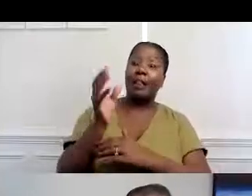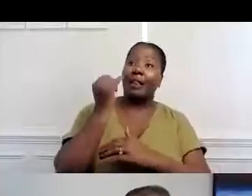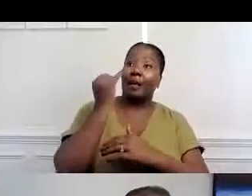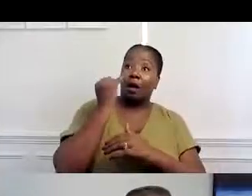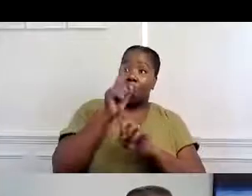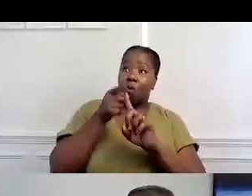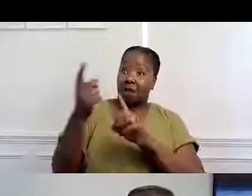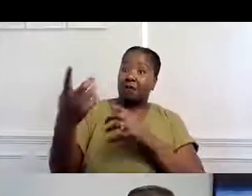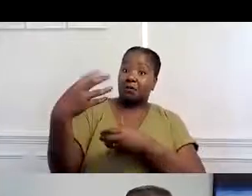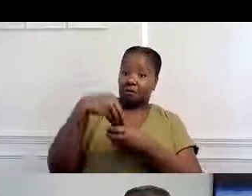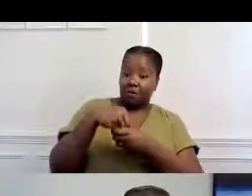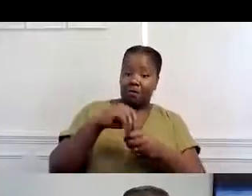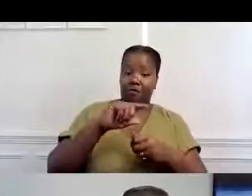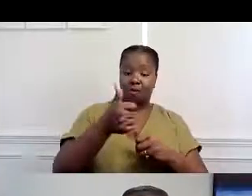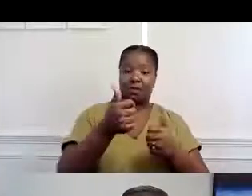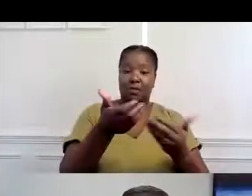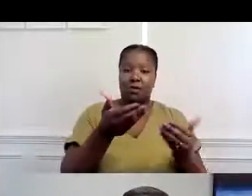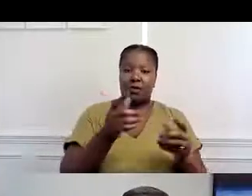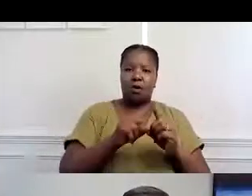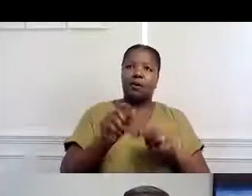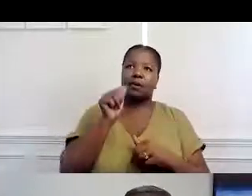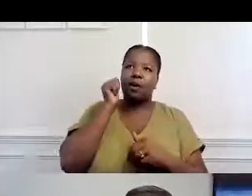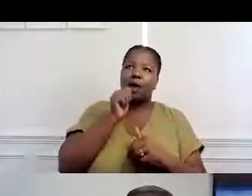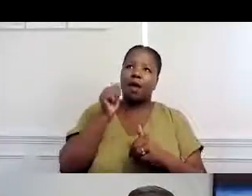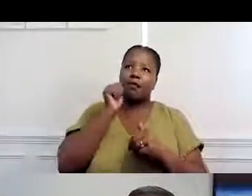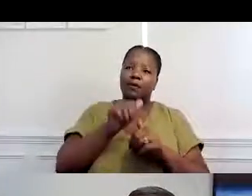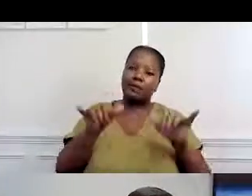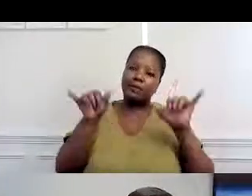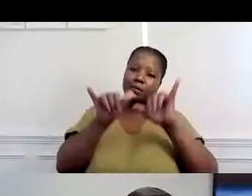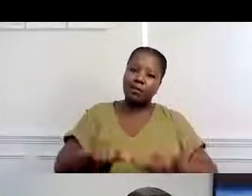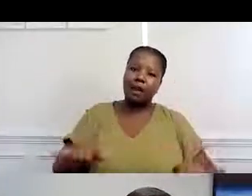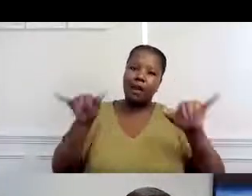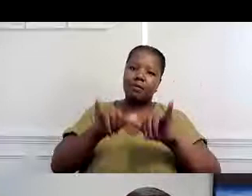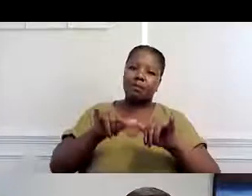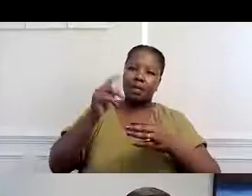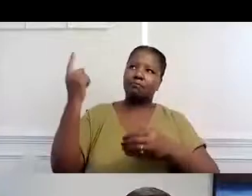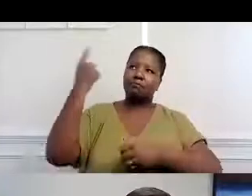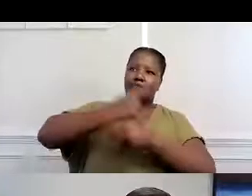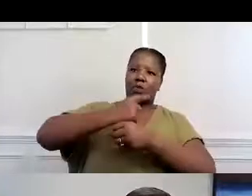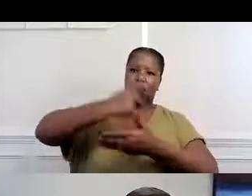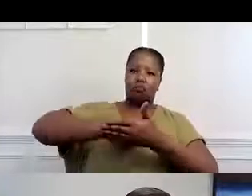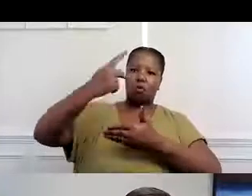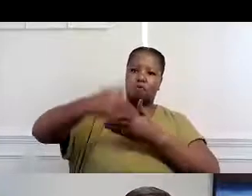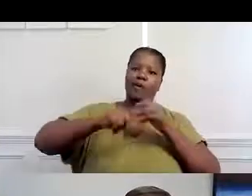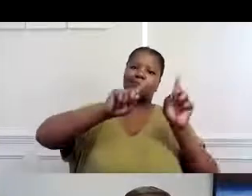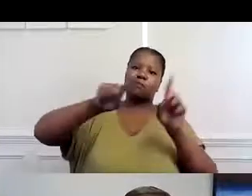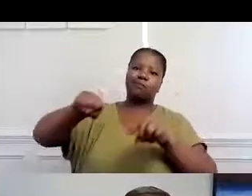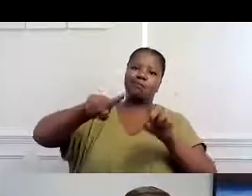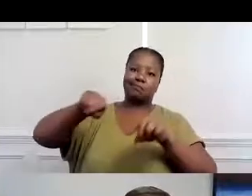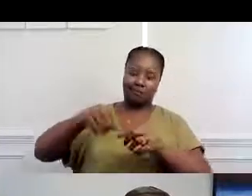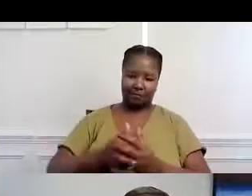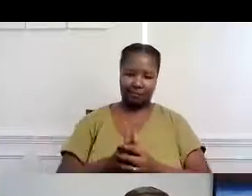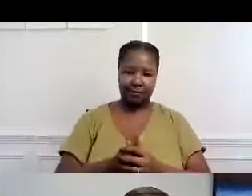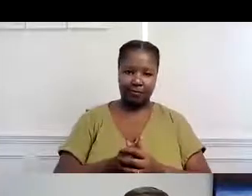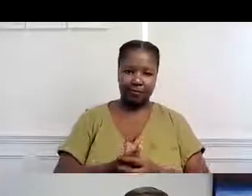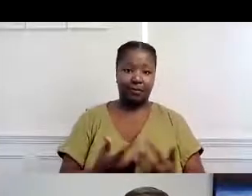en cuanto él pueda recibir esos servicios alternativos y no un programa tradicional de día. Próxima página, por favor.